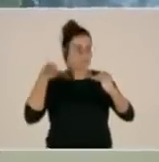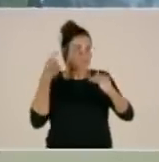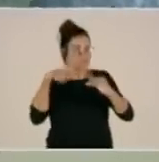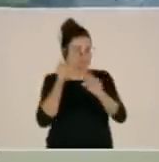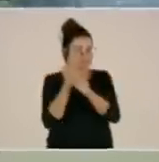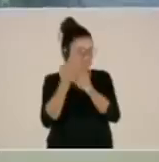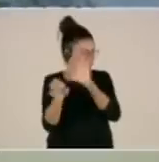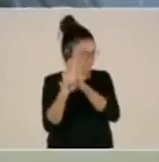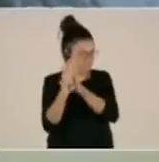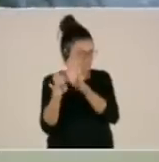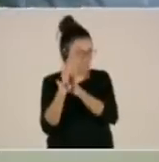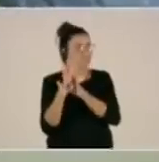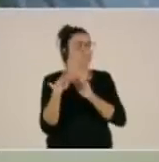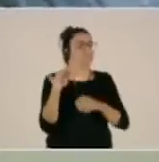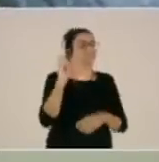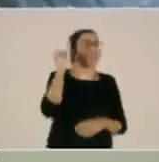La Victoria.